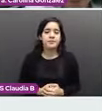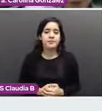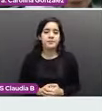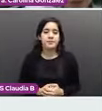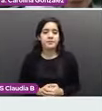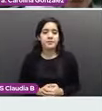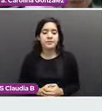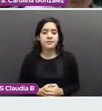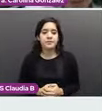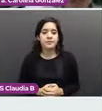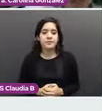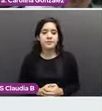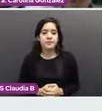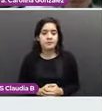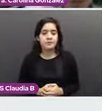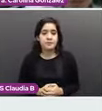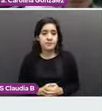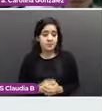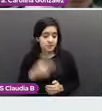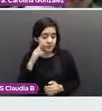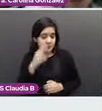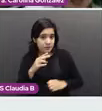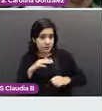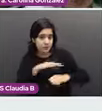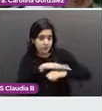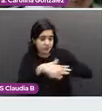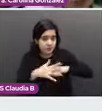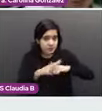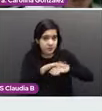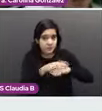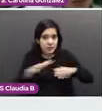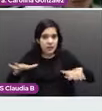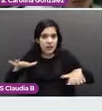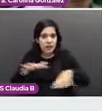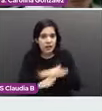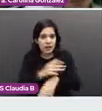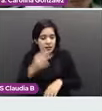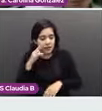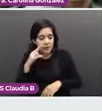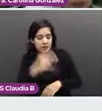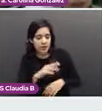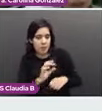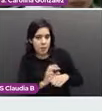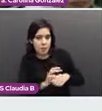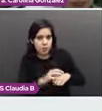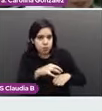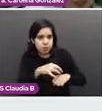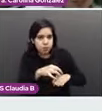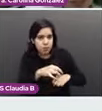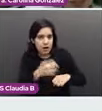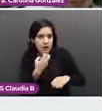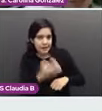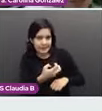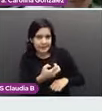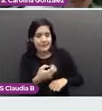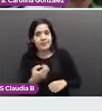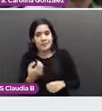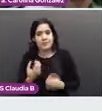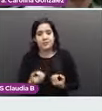Vemos cómo cambia este epitelio y cómo se ve la tumoración. Es una tumoración de cérvix.